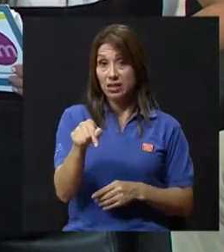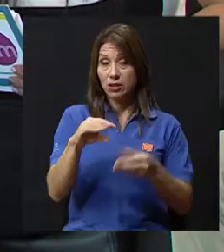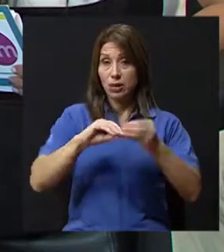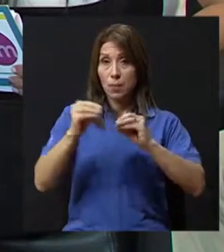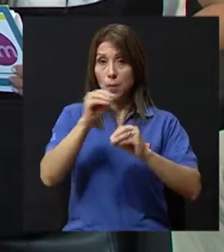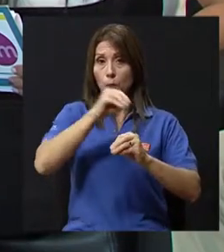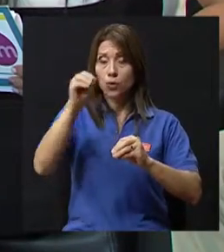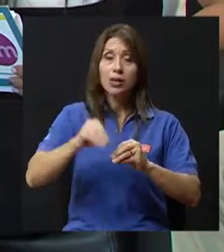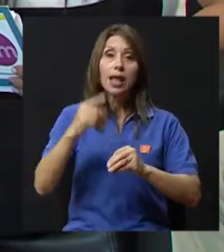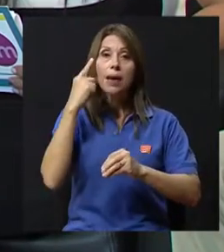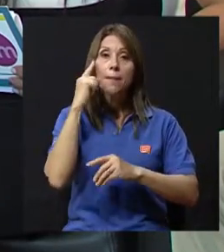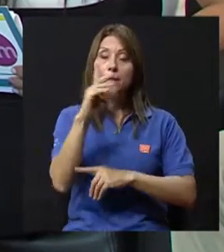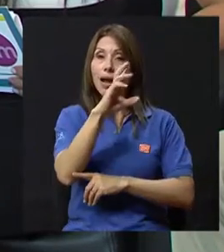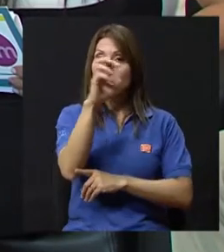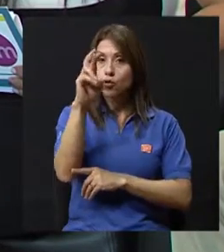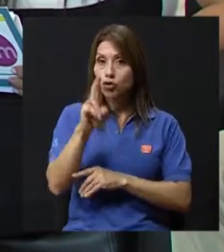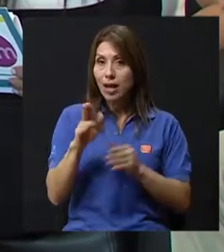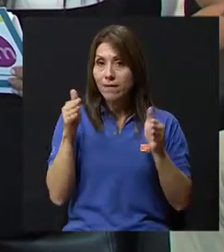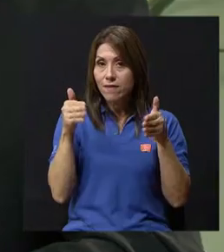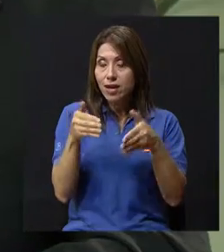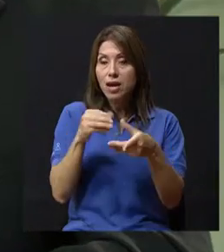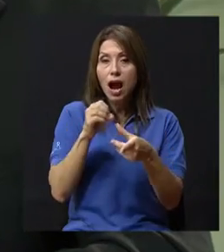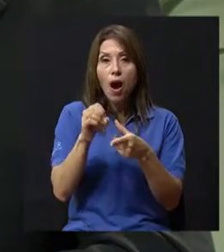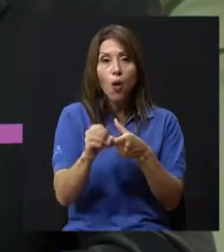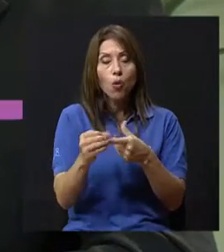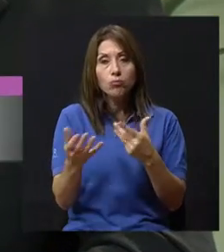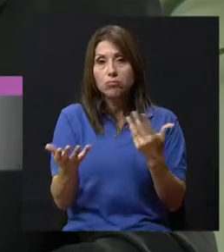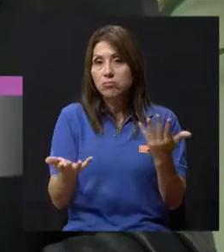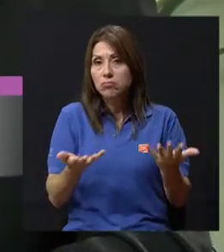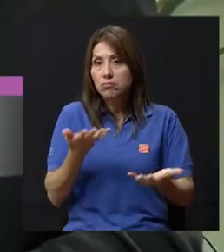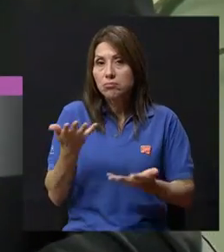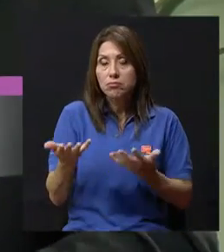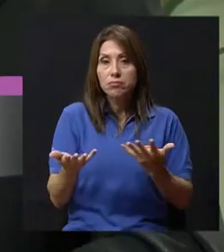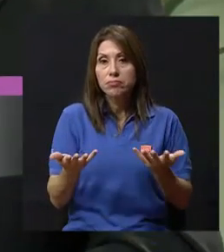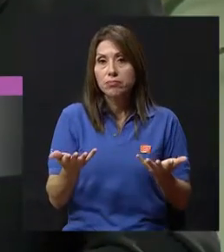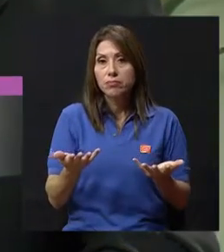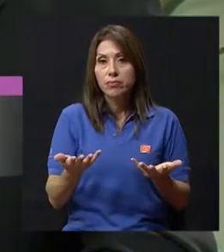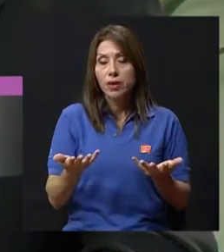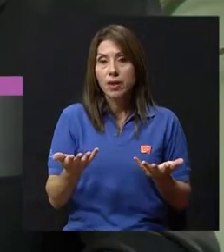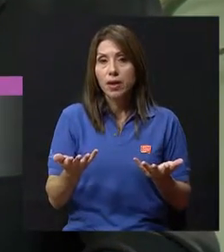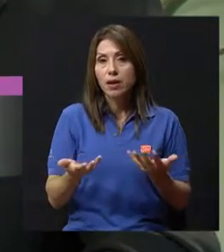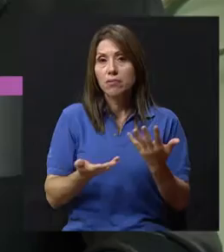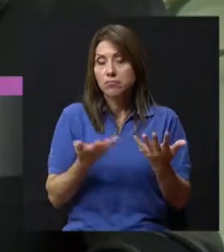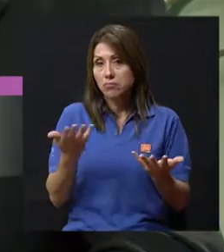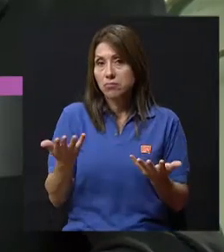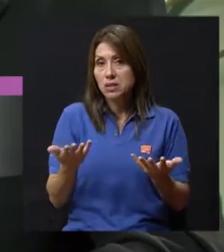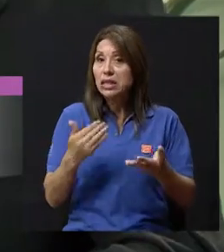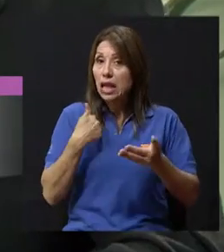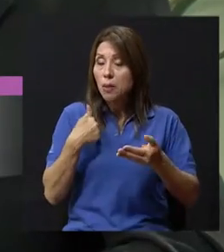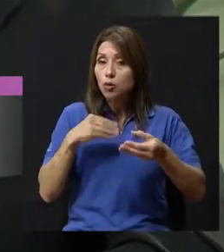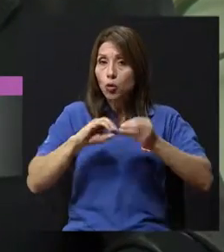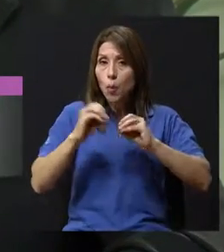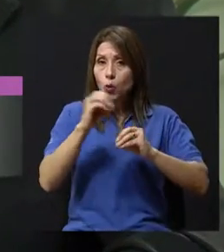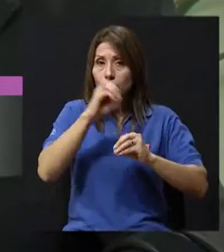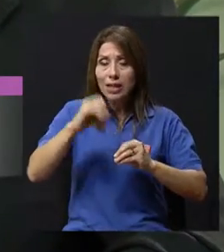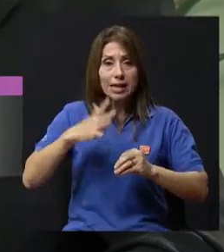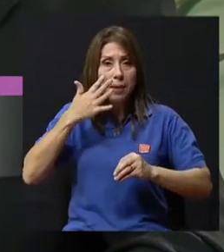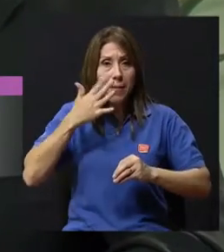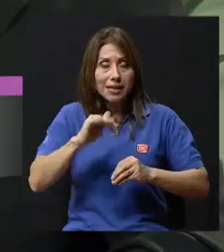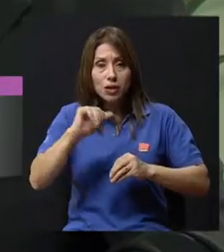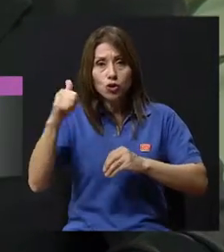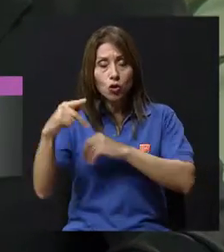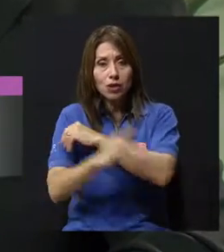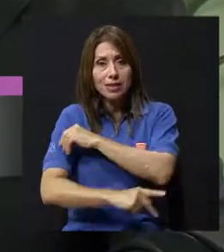Costa Rica o tenemos prevalencias o, bueno, cifras similares